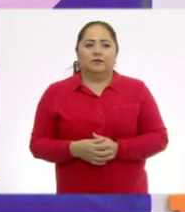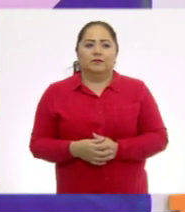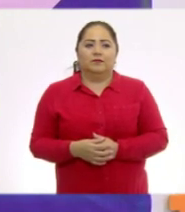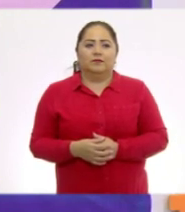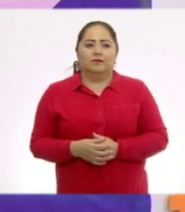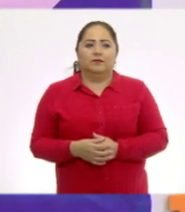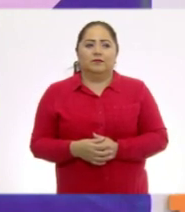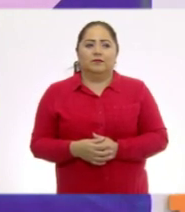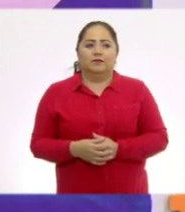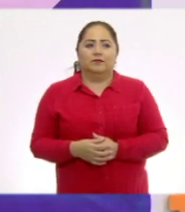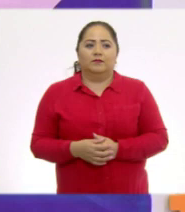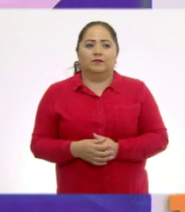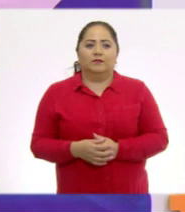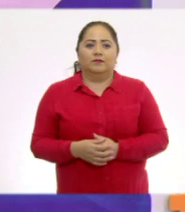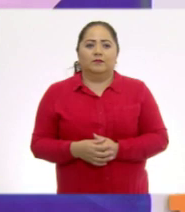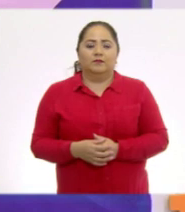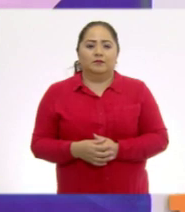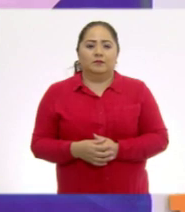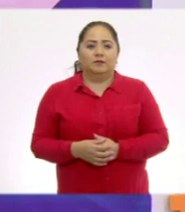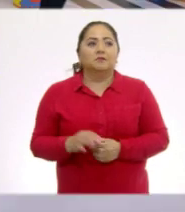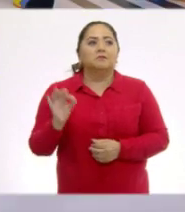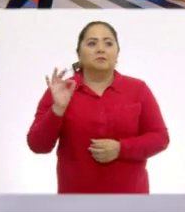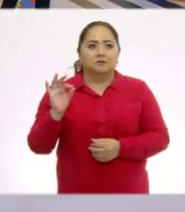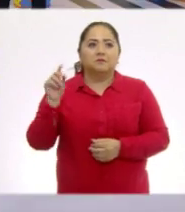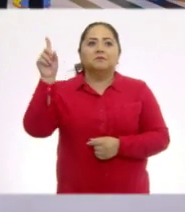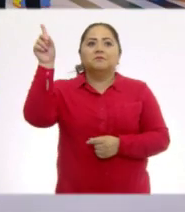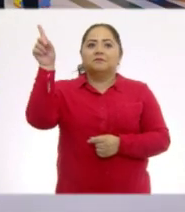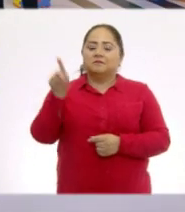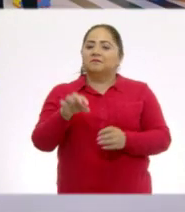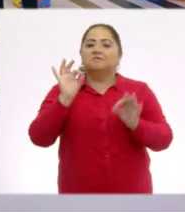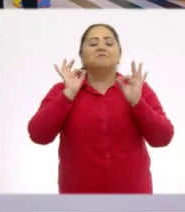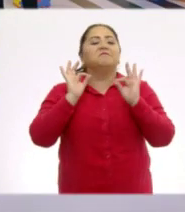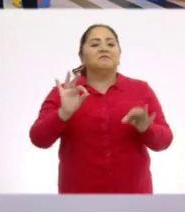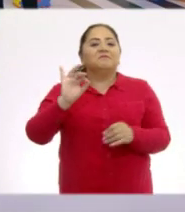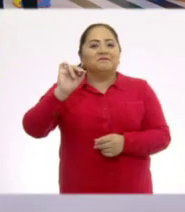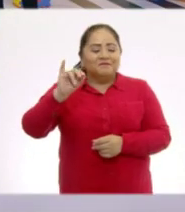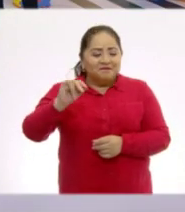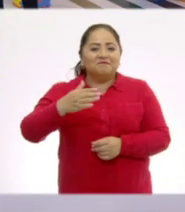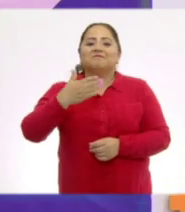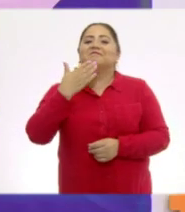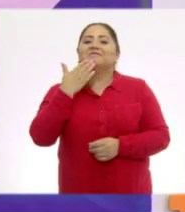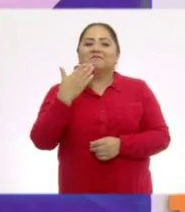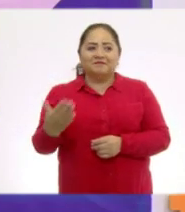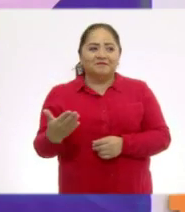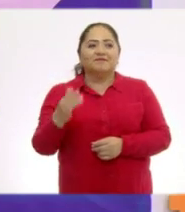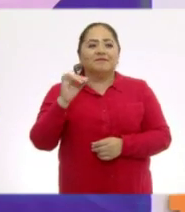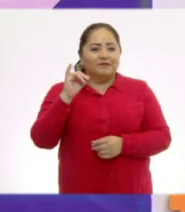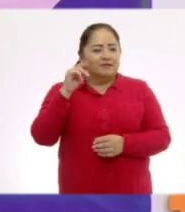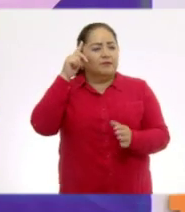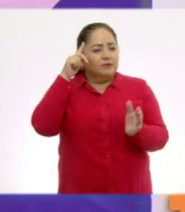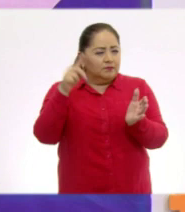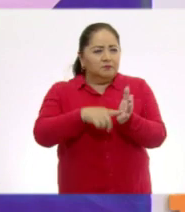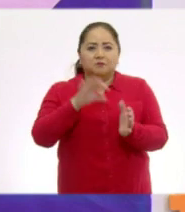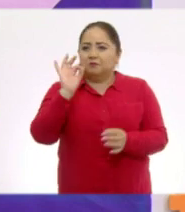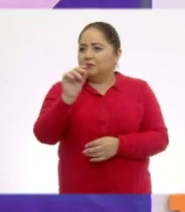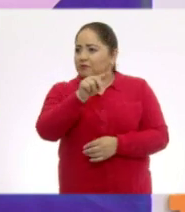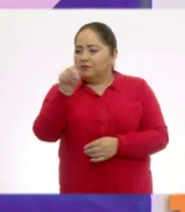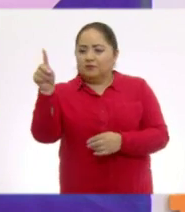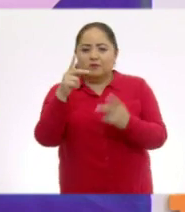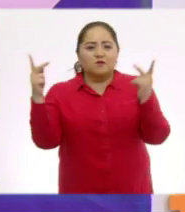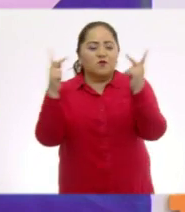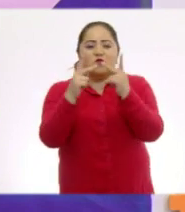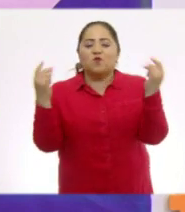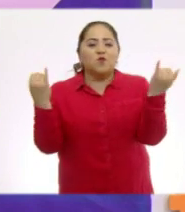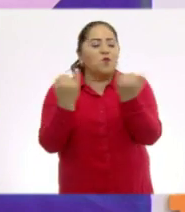Ah, sí fue. Sí fue, maestra Angie, miren. Sí. Sí. Muy bien. Sí fue. Creo que sí coincide con la